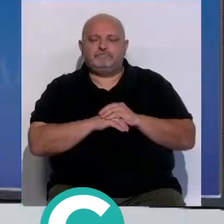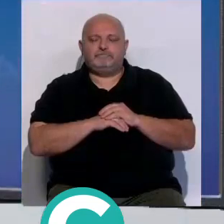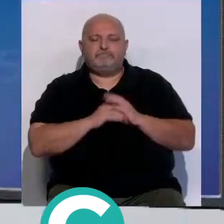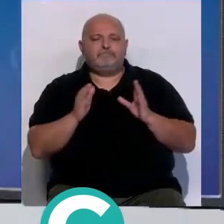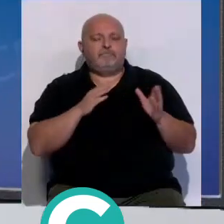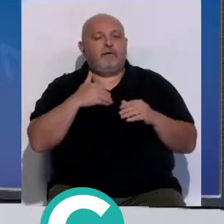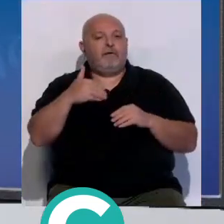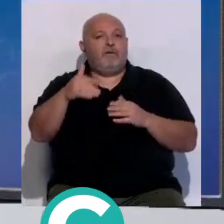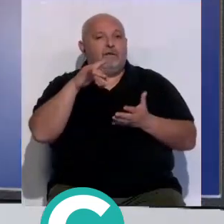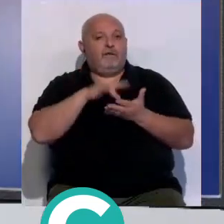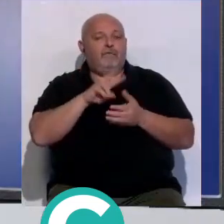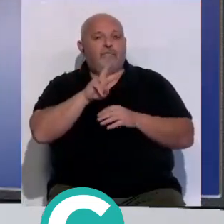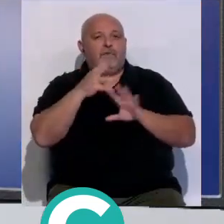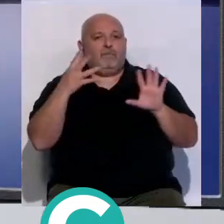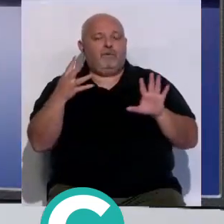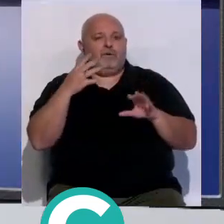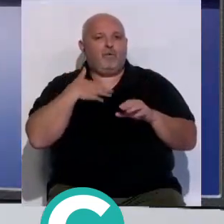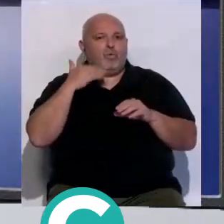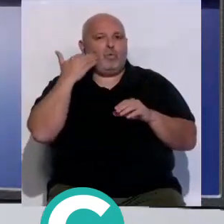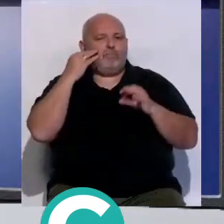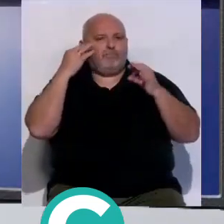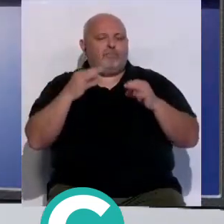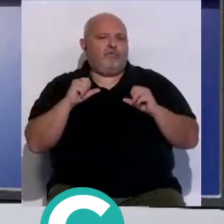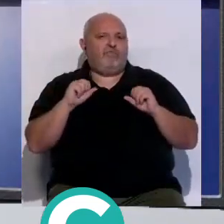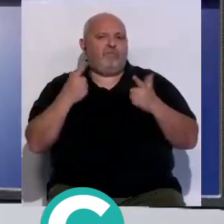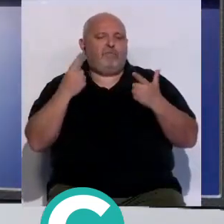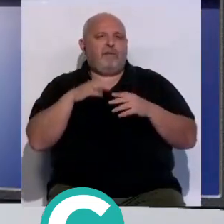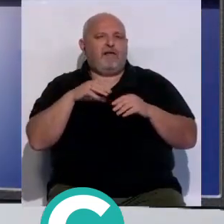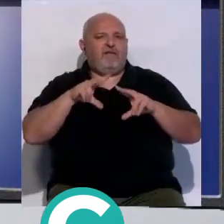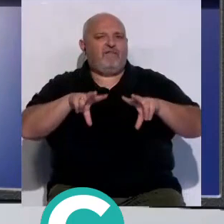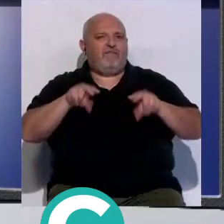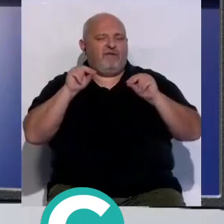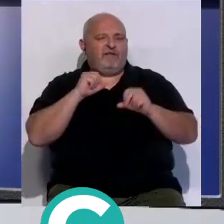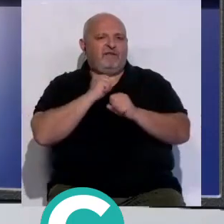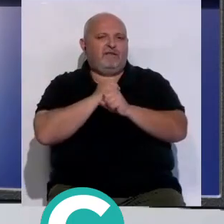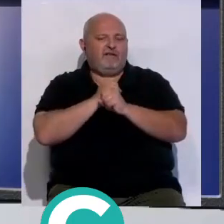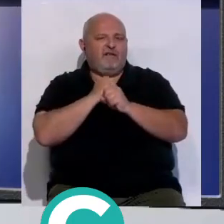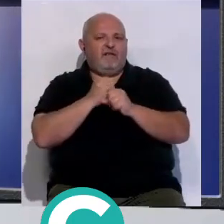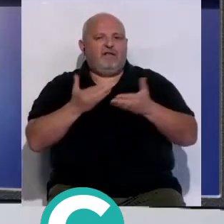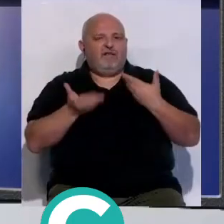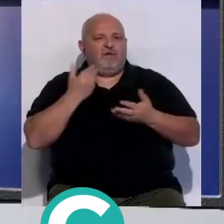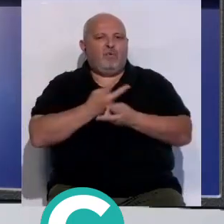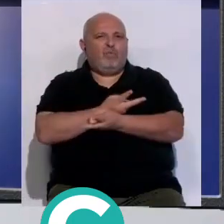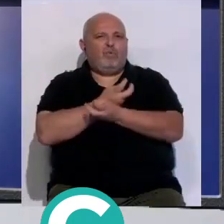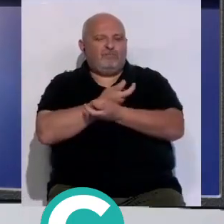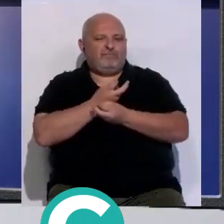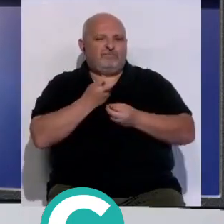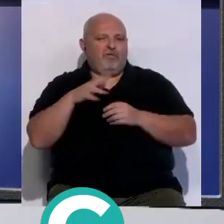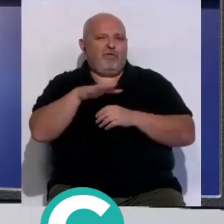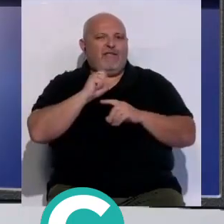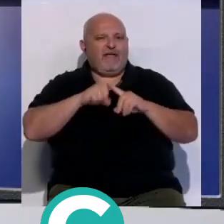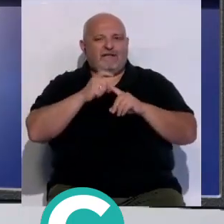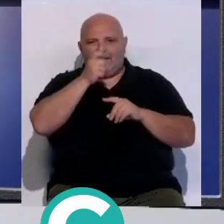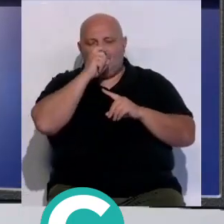el próximo 29 de julio es la fecha establecida para la finalización de los trabajos de exhumación que se realizan en el